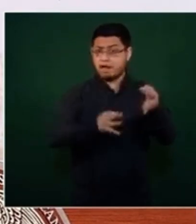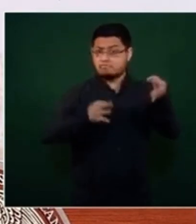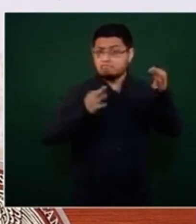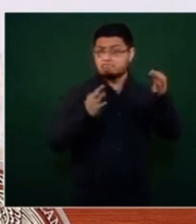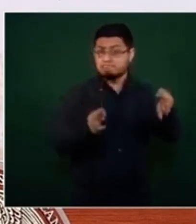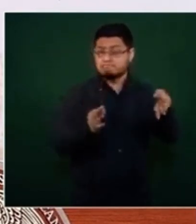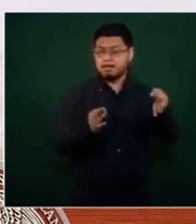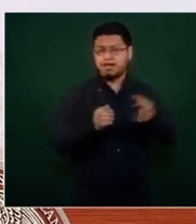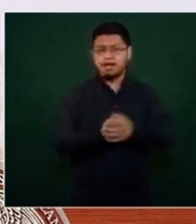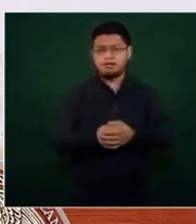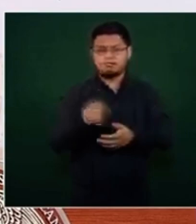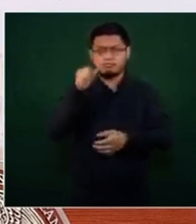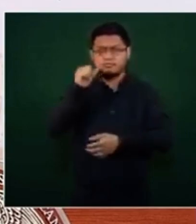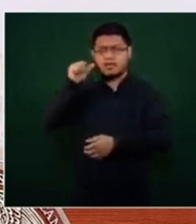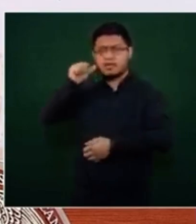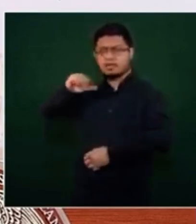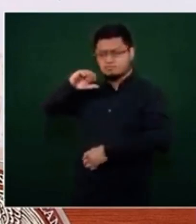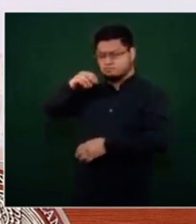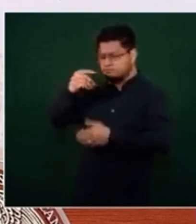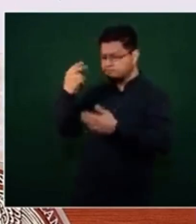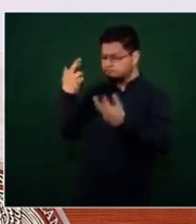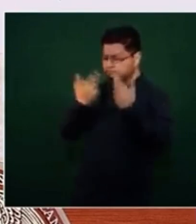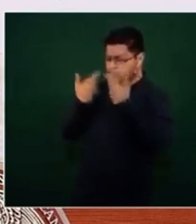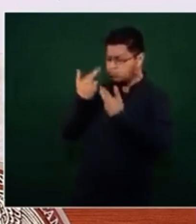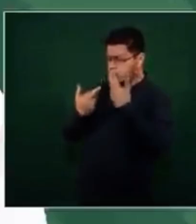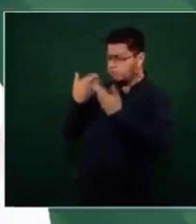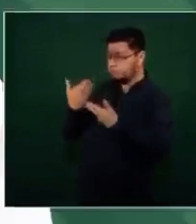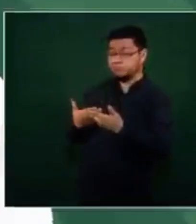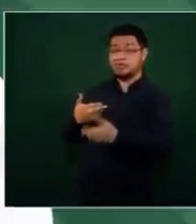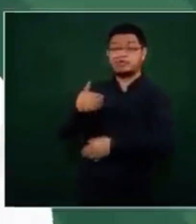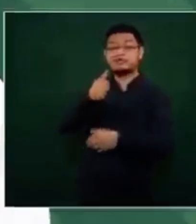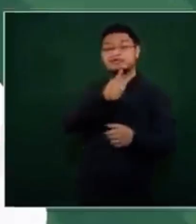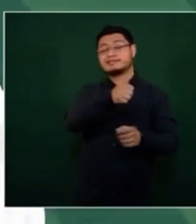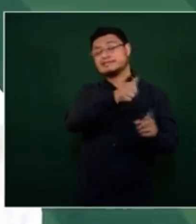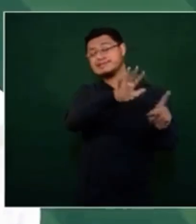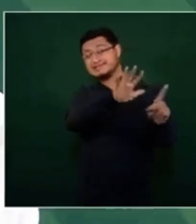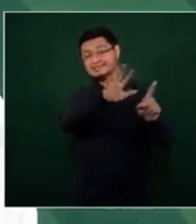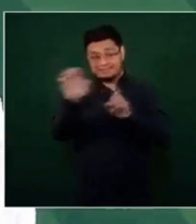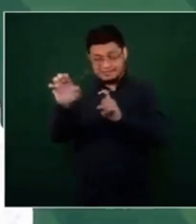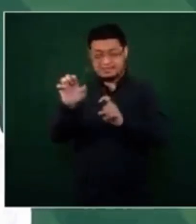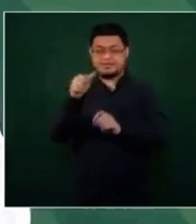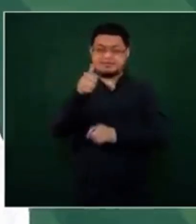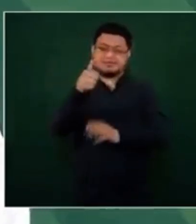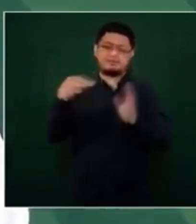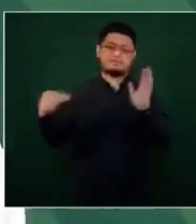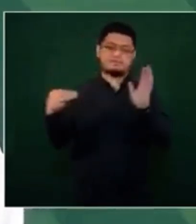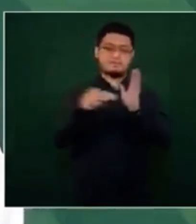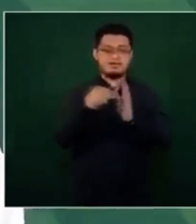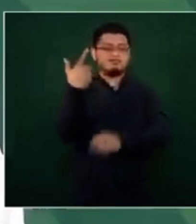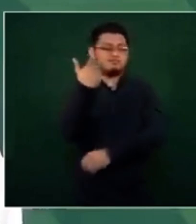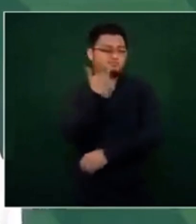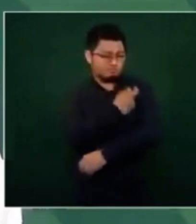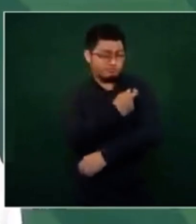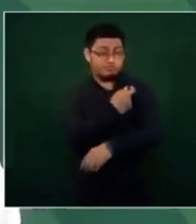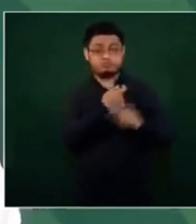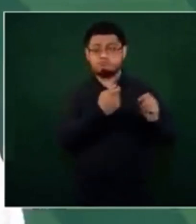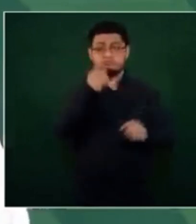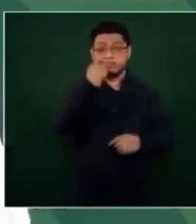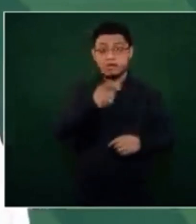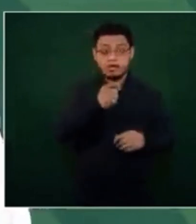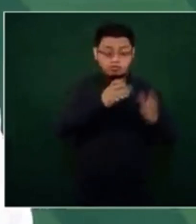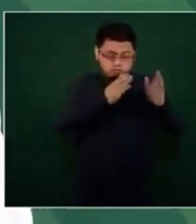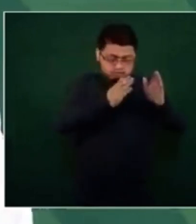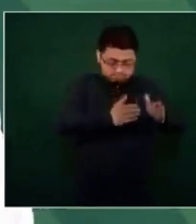corte puntual del día de ayer tenemos 606 mil dosis que fueron aplicadas. En general mantuvimos el ritmo de